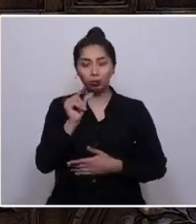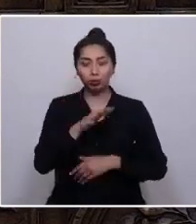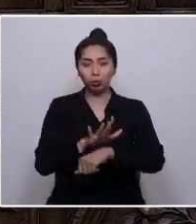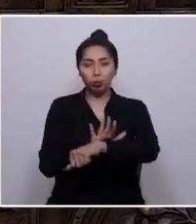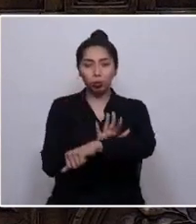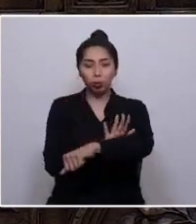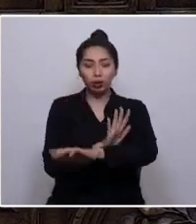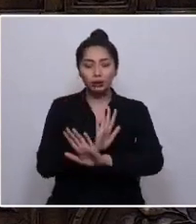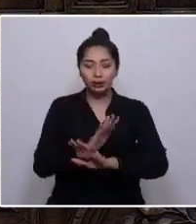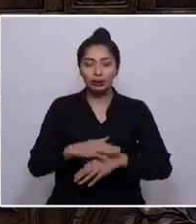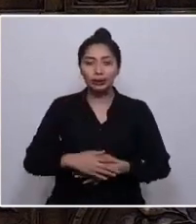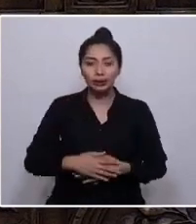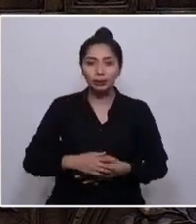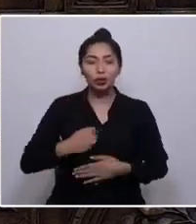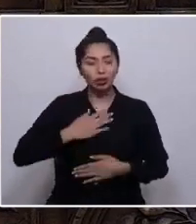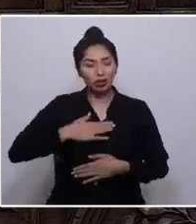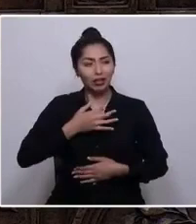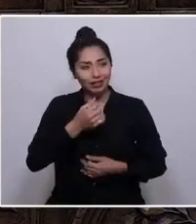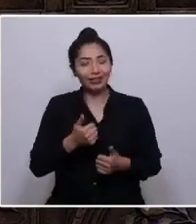Es que quiero decirlo muy grande.